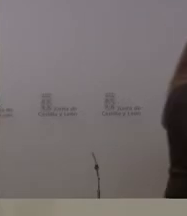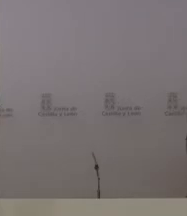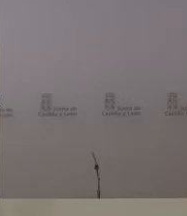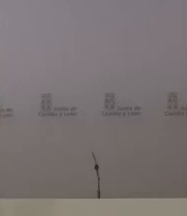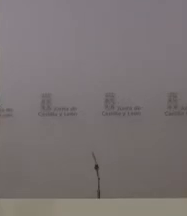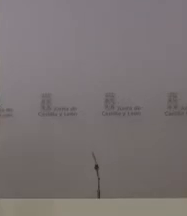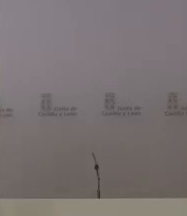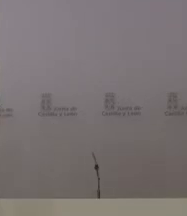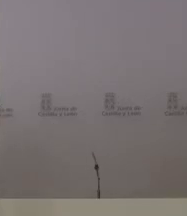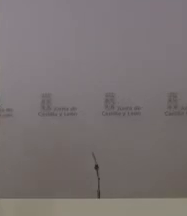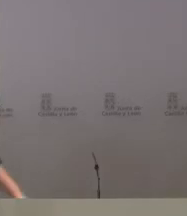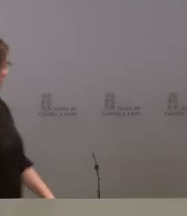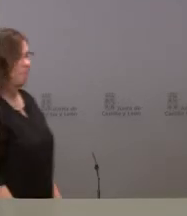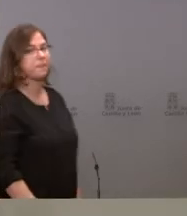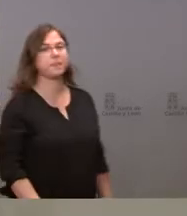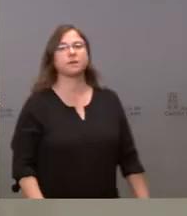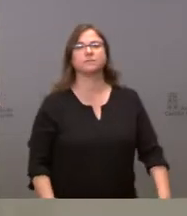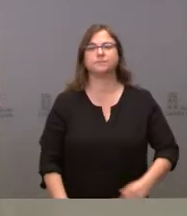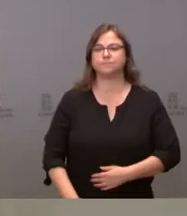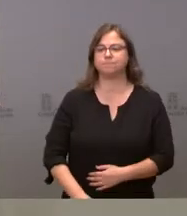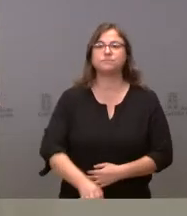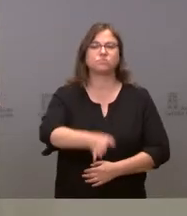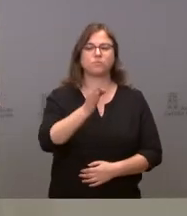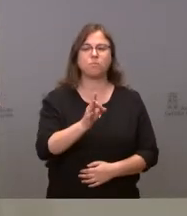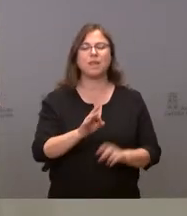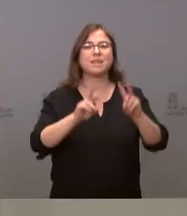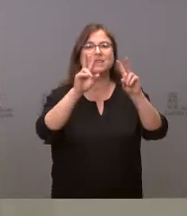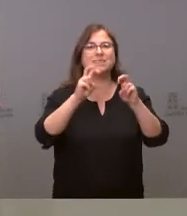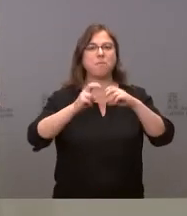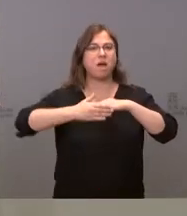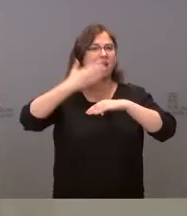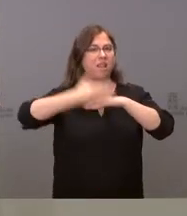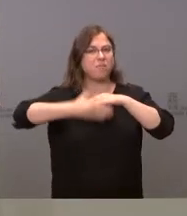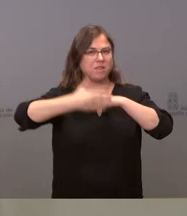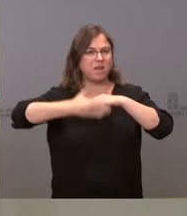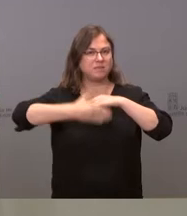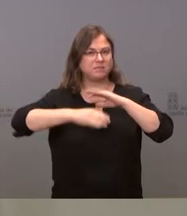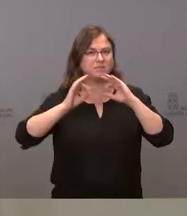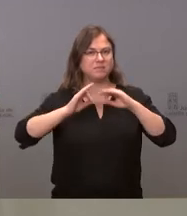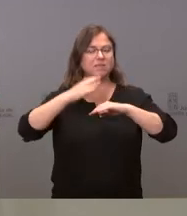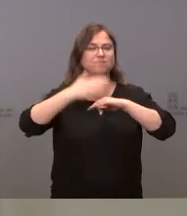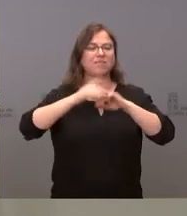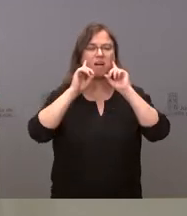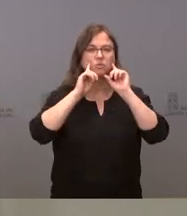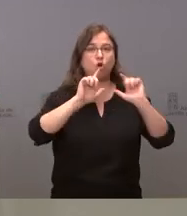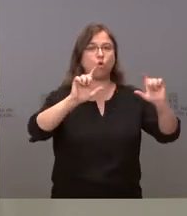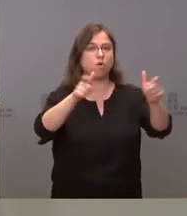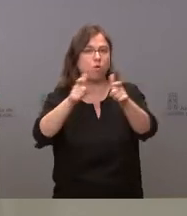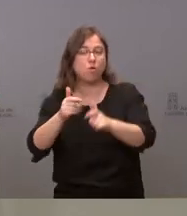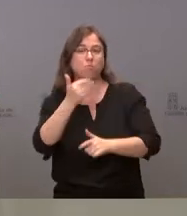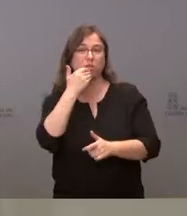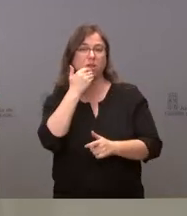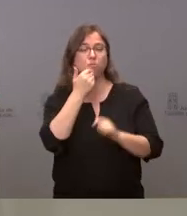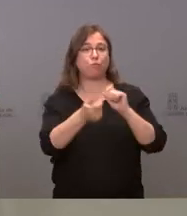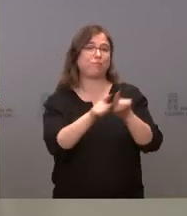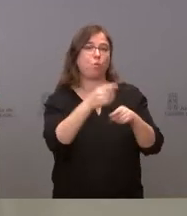Sí. Sobre el tema de la limitación de reuniones, como ha hecho Galicia, imagino que